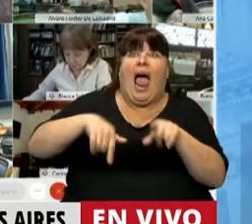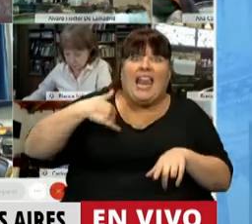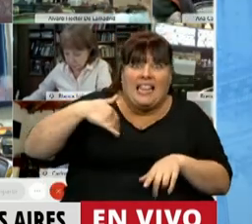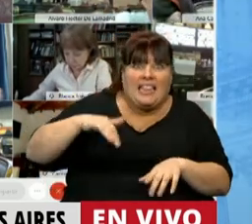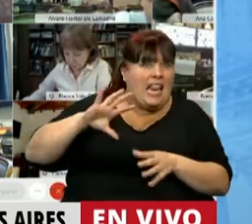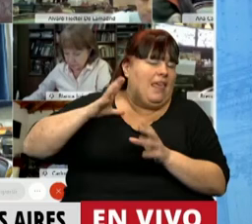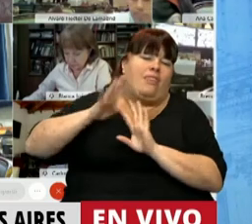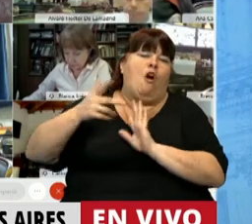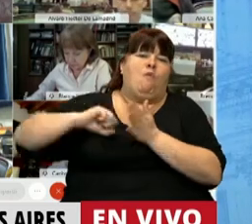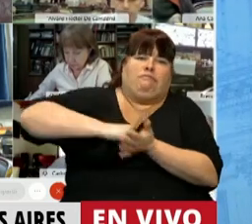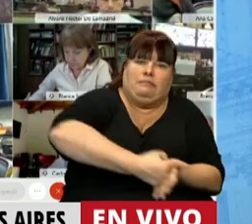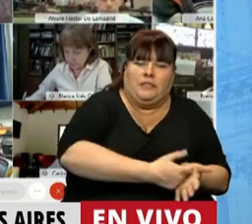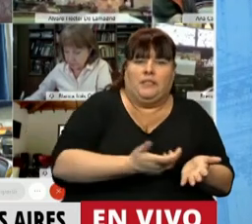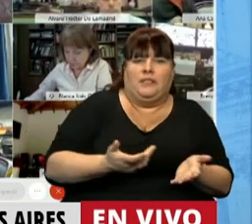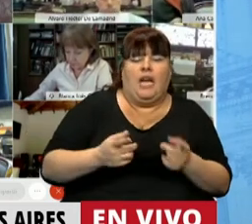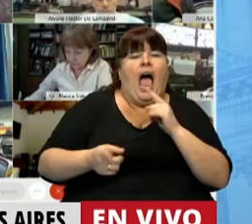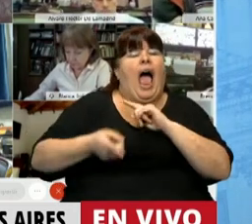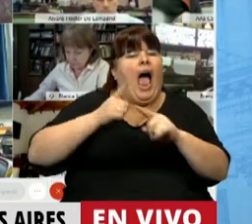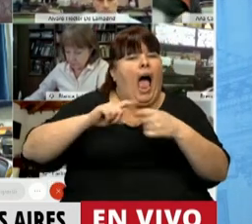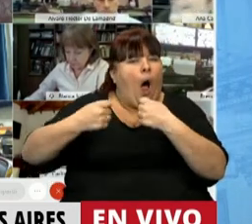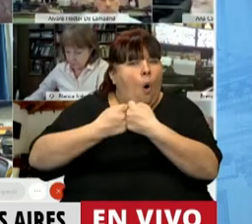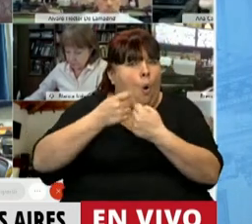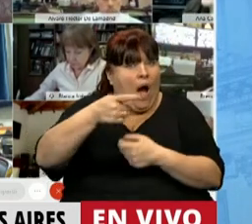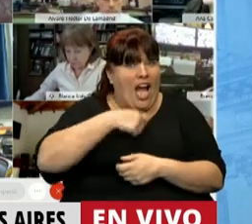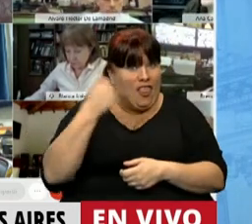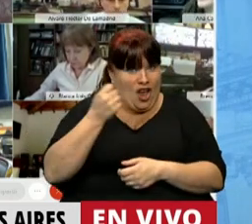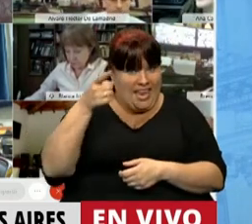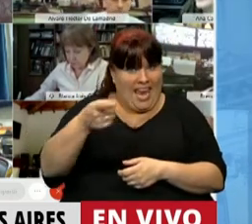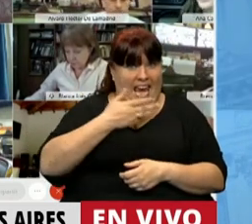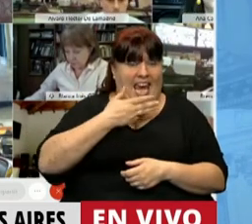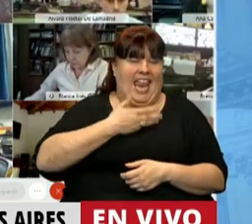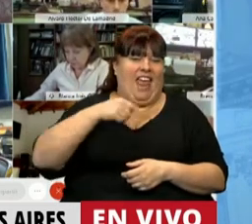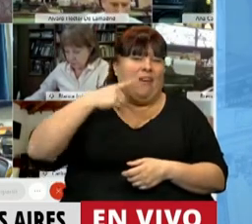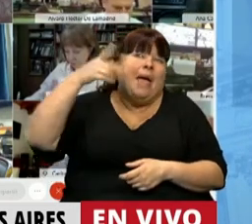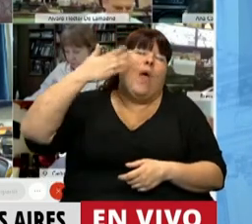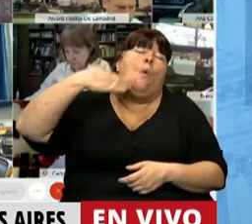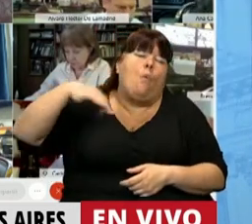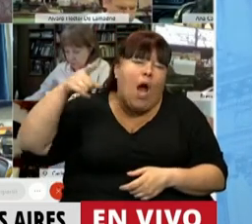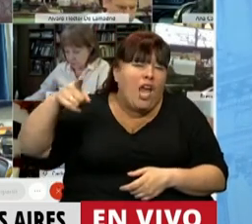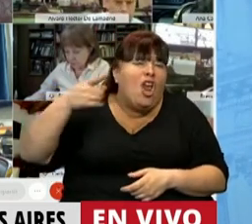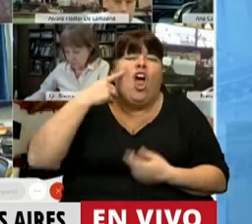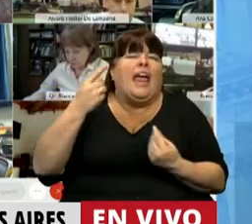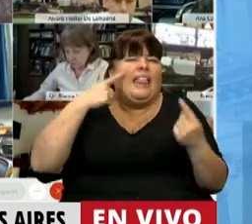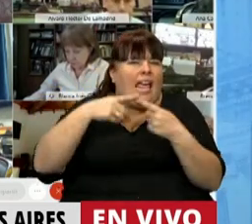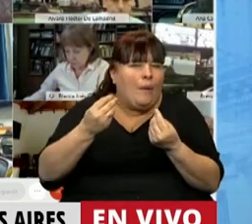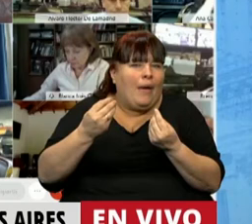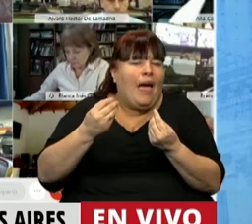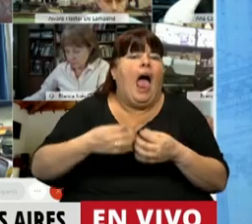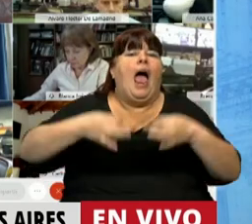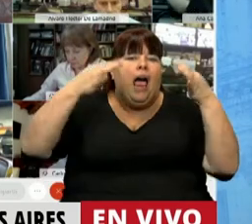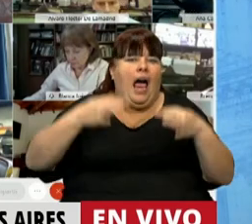Argentina. Y el acuerdo al que pretenden llegar con este FMI, bueno, tiene que ver con darle